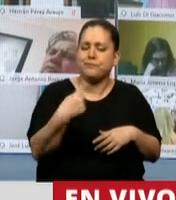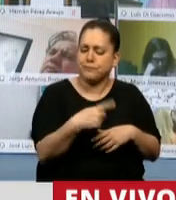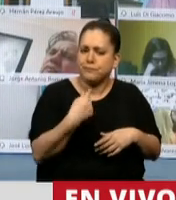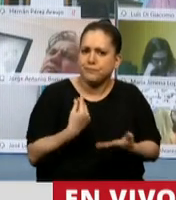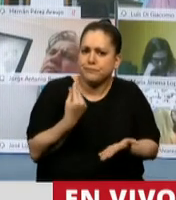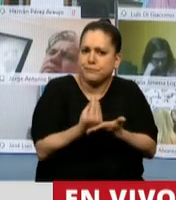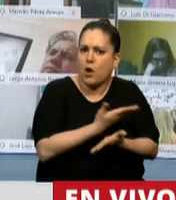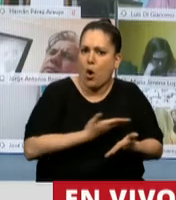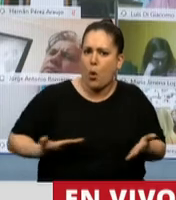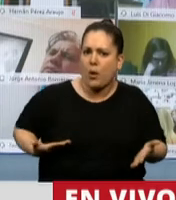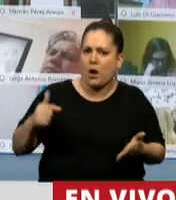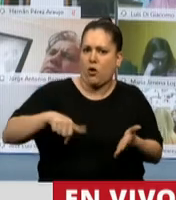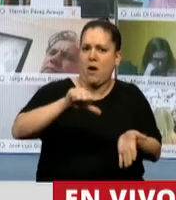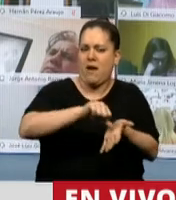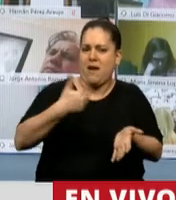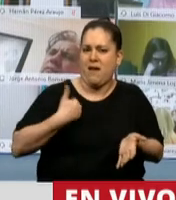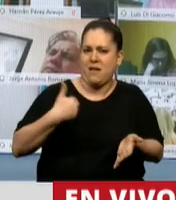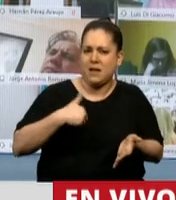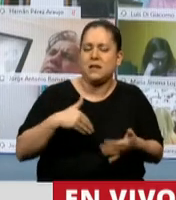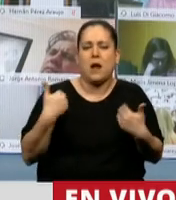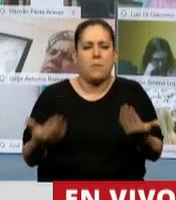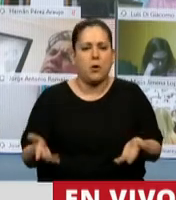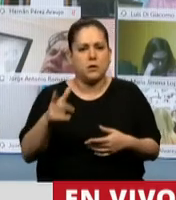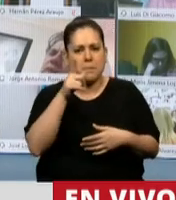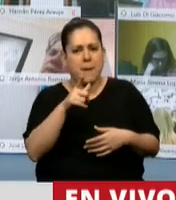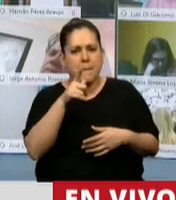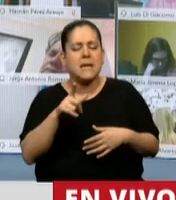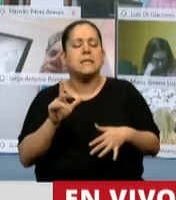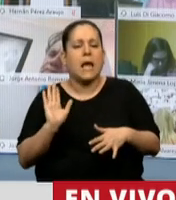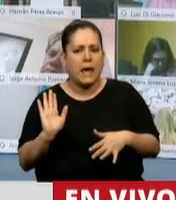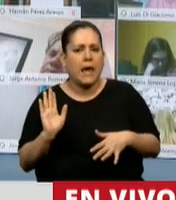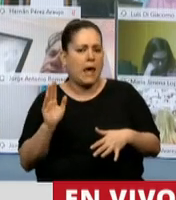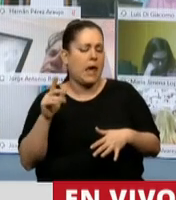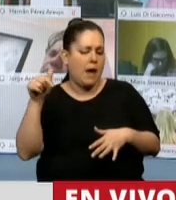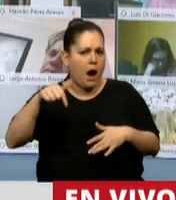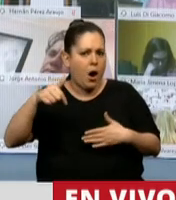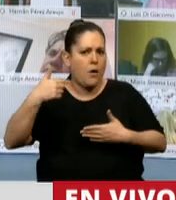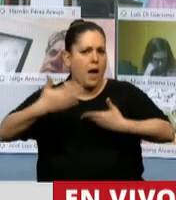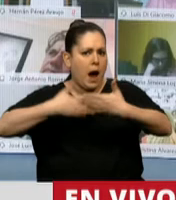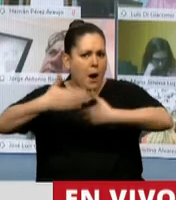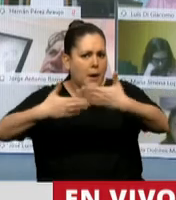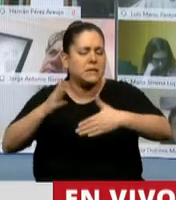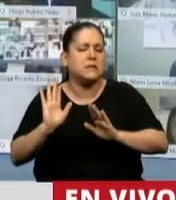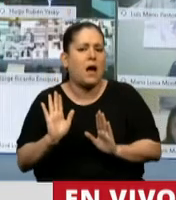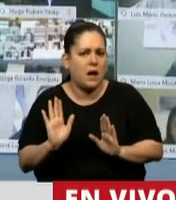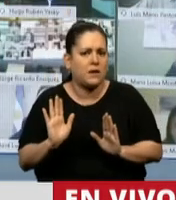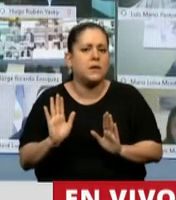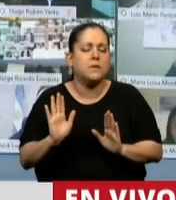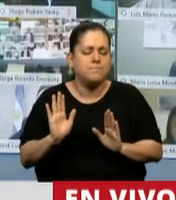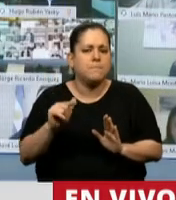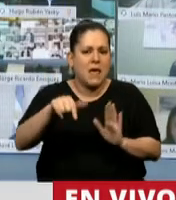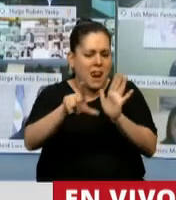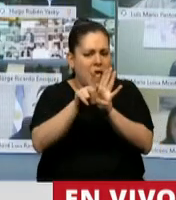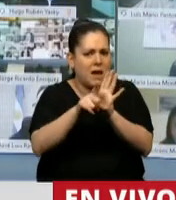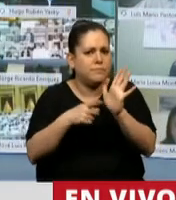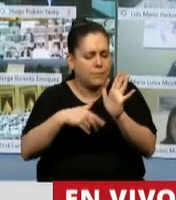gobernando este país. Por eso me parece que avanzar en esta